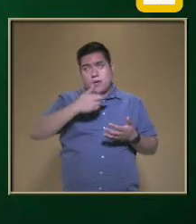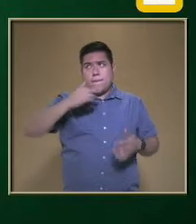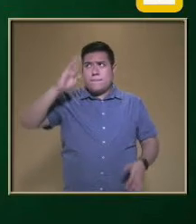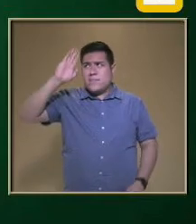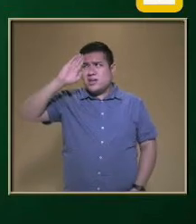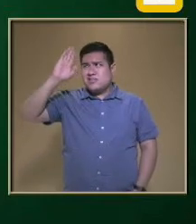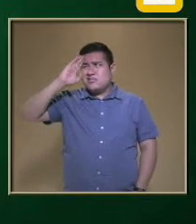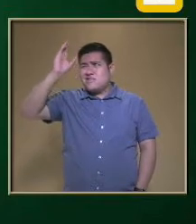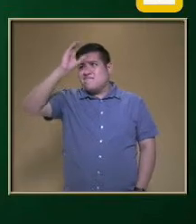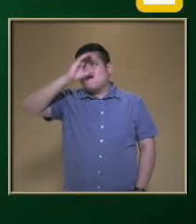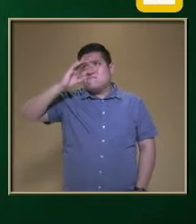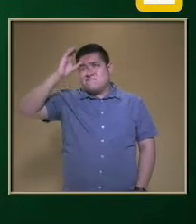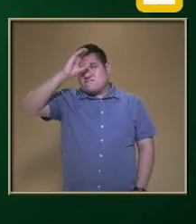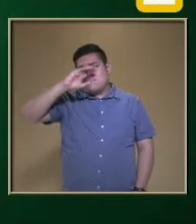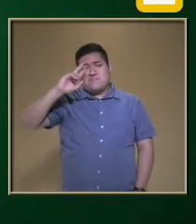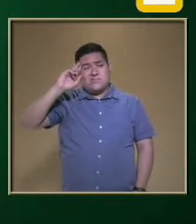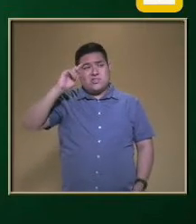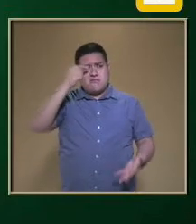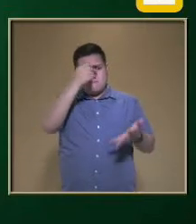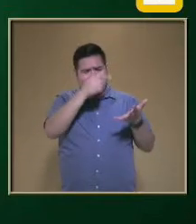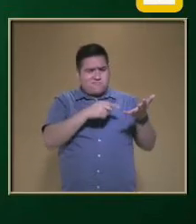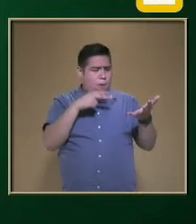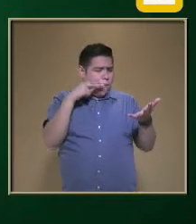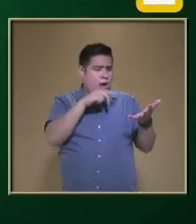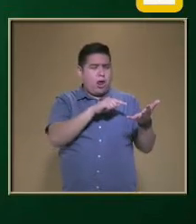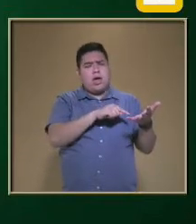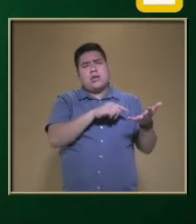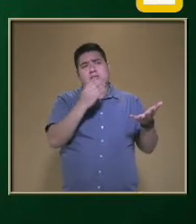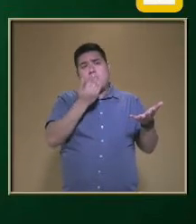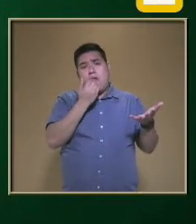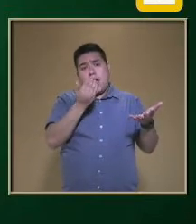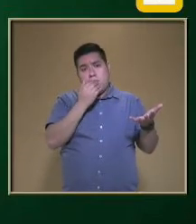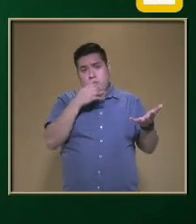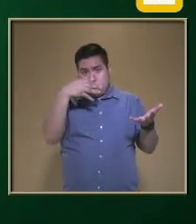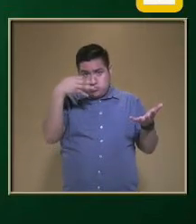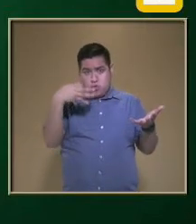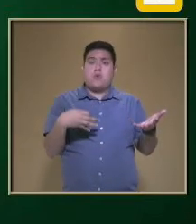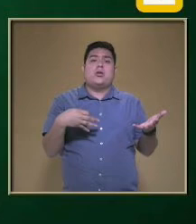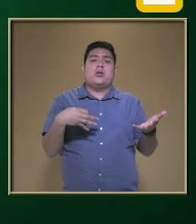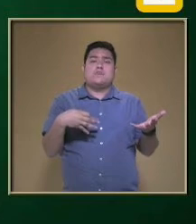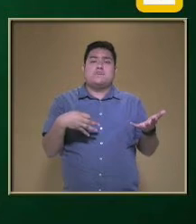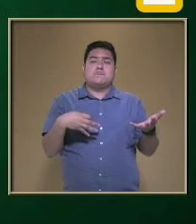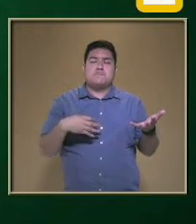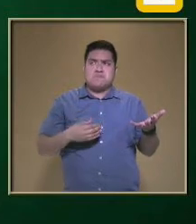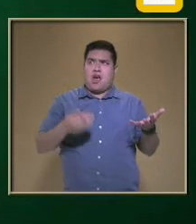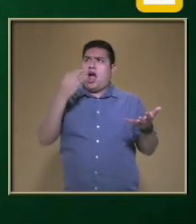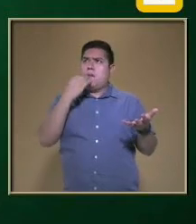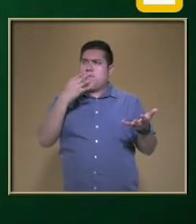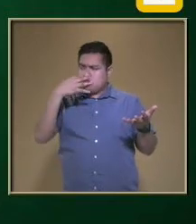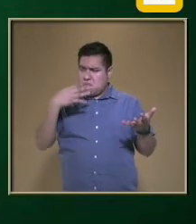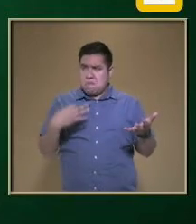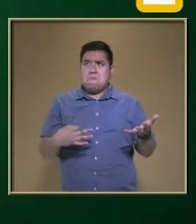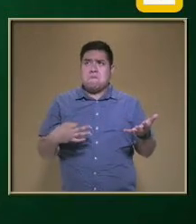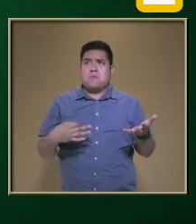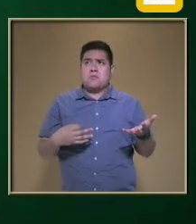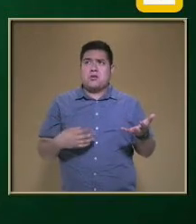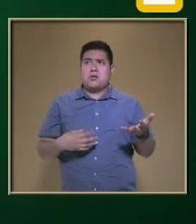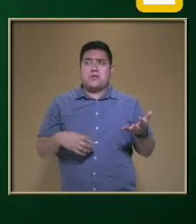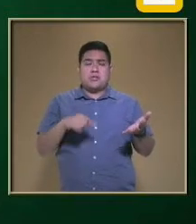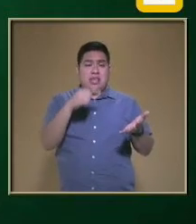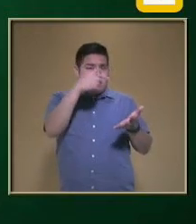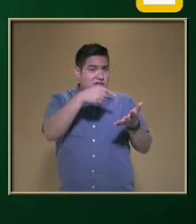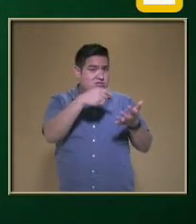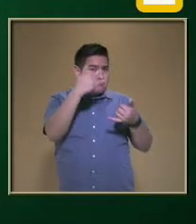Vamos a analizar Si consideras Que estos alimentos Son adecuados Te alimentas Adecuadamente ¿Cuáles de estos